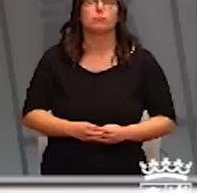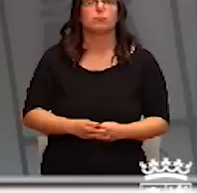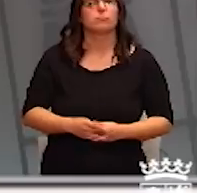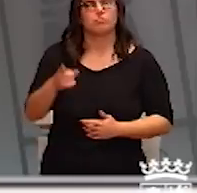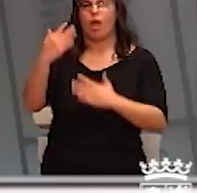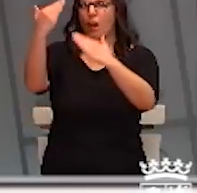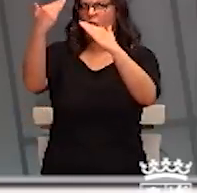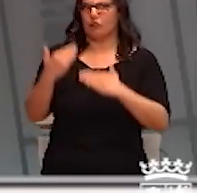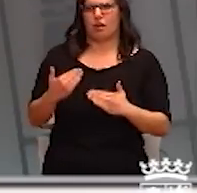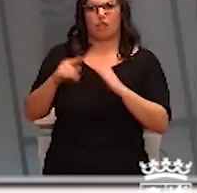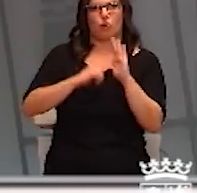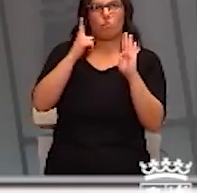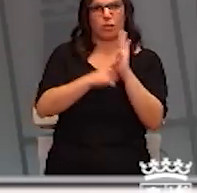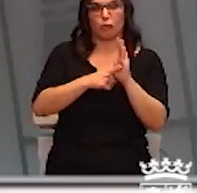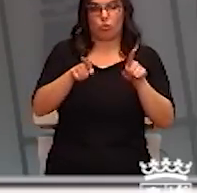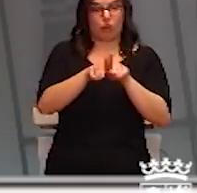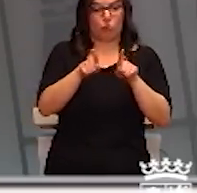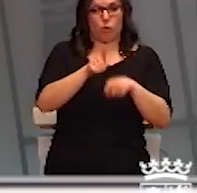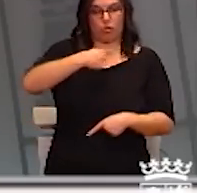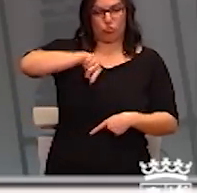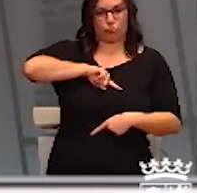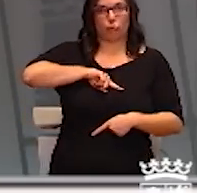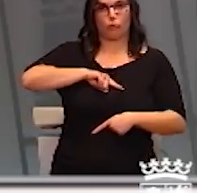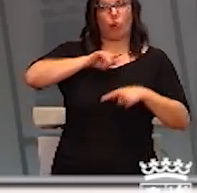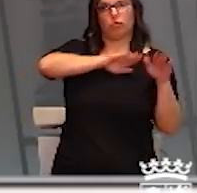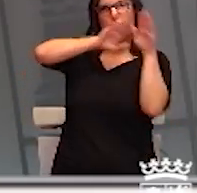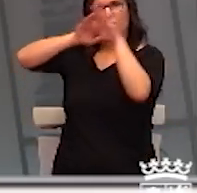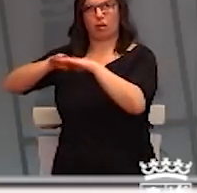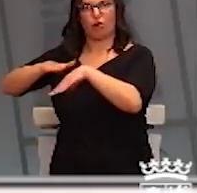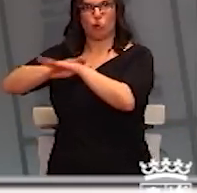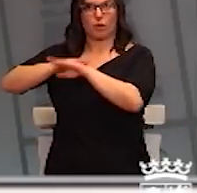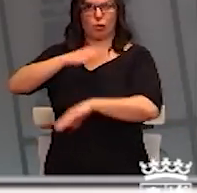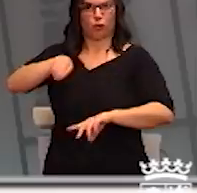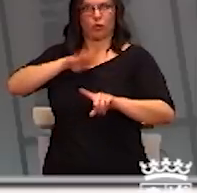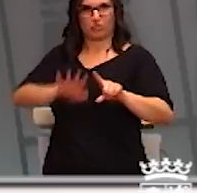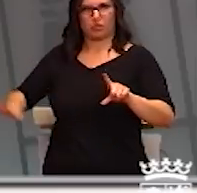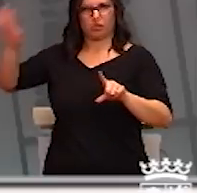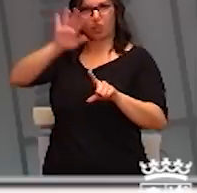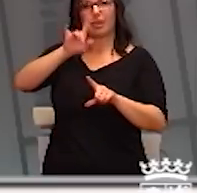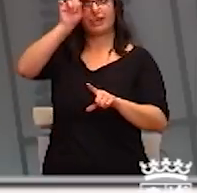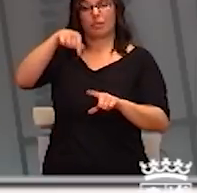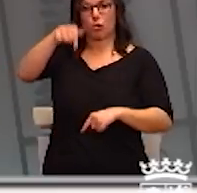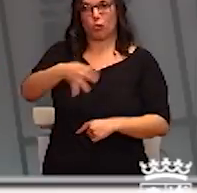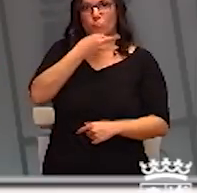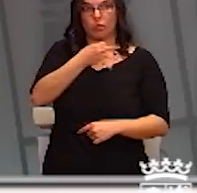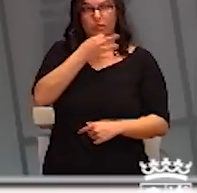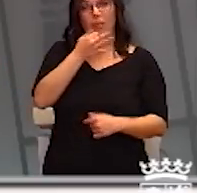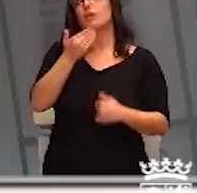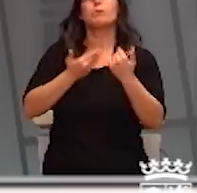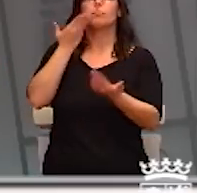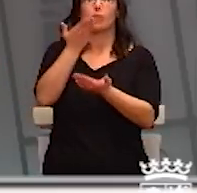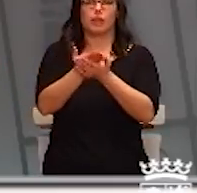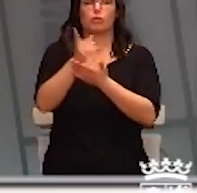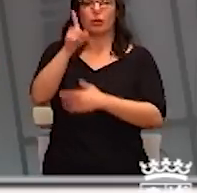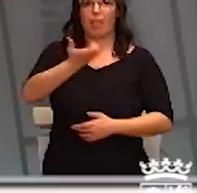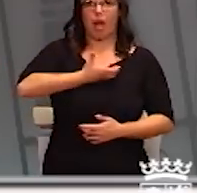lealtad, como también nosotros la mostramos al Gobierno de la Nación y como también vamos a pedir esta tarde una reunión que habrá también extraordinaria con